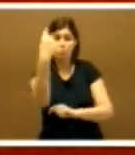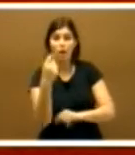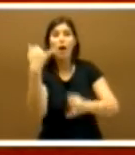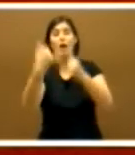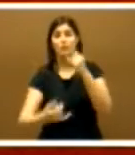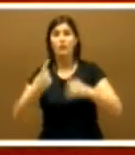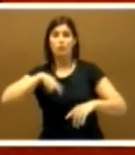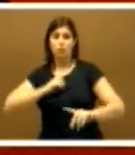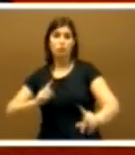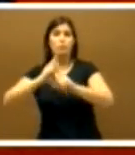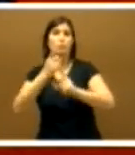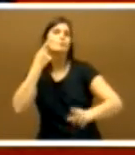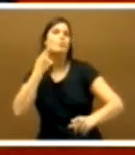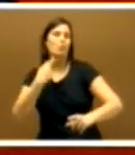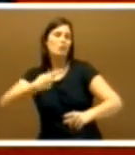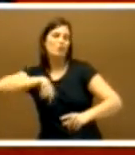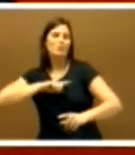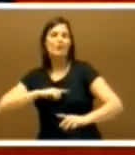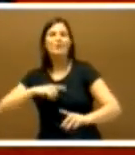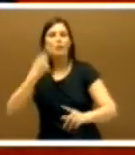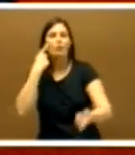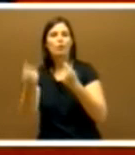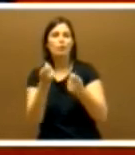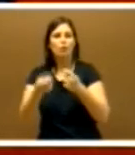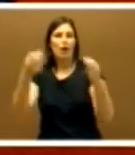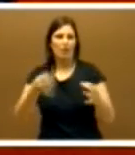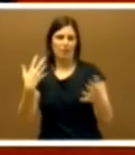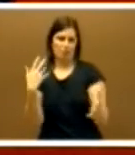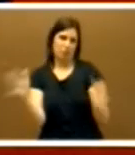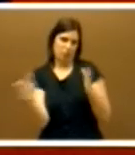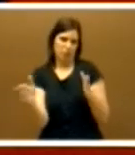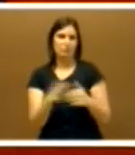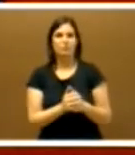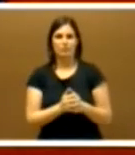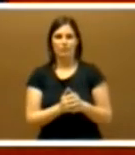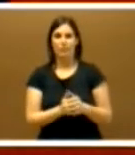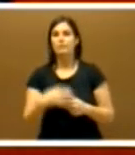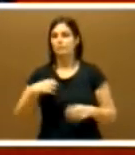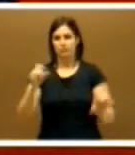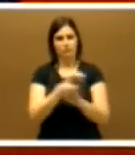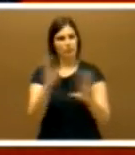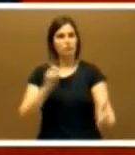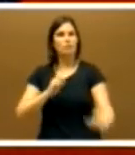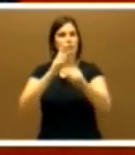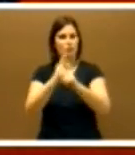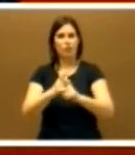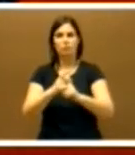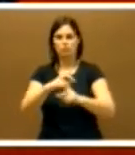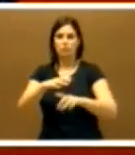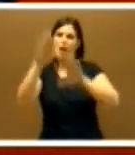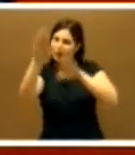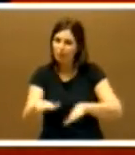oposición tendremos que controlar a lo largo de estos años. Desde luego va a ser una oposición leal con Extremadura,